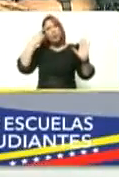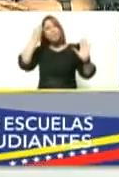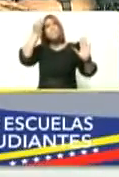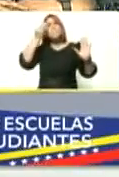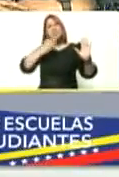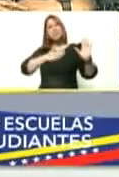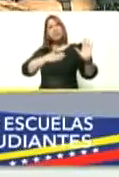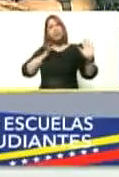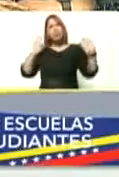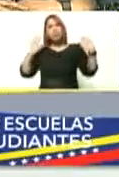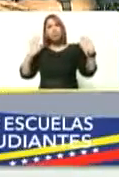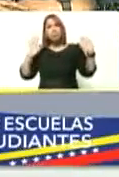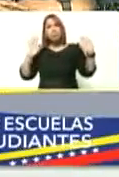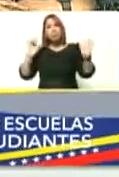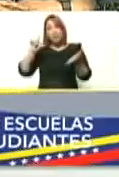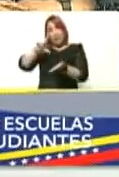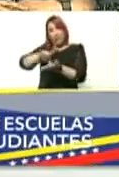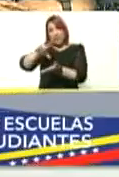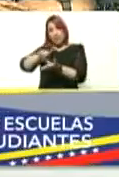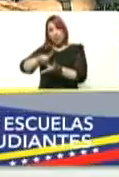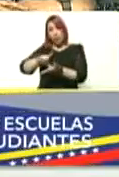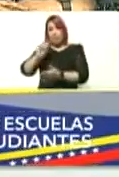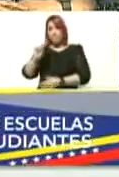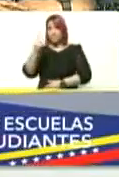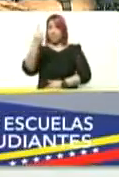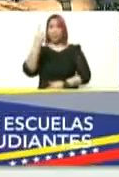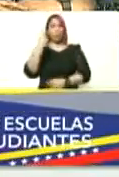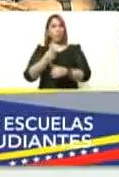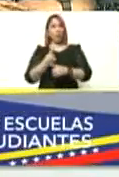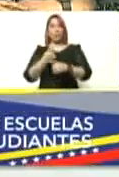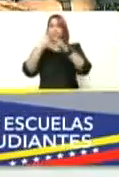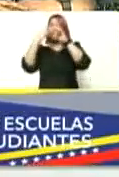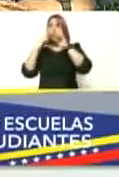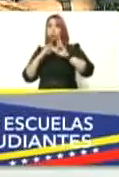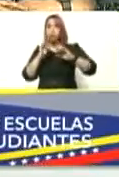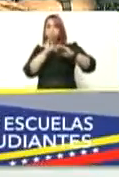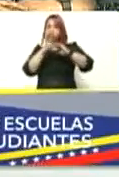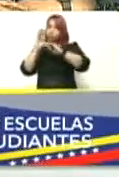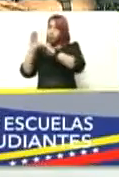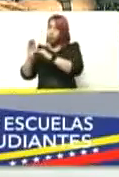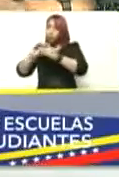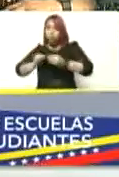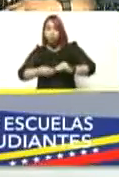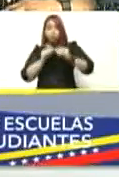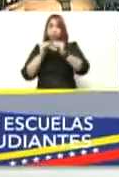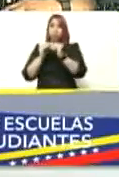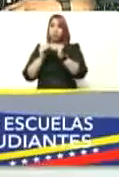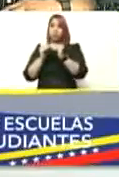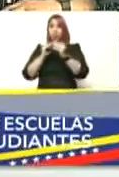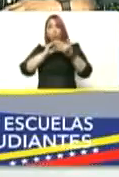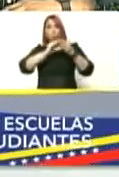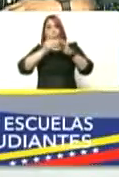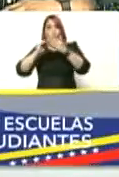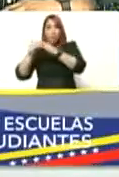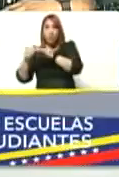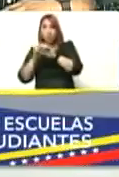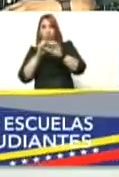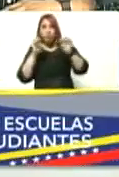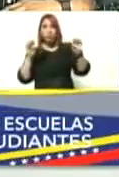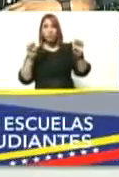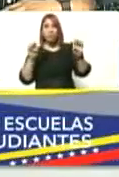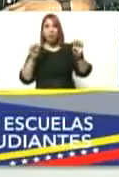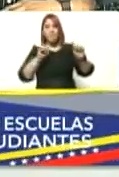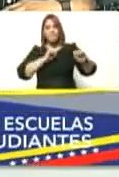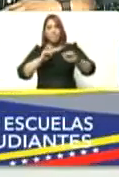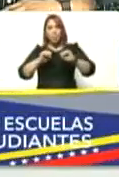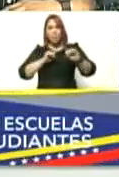que el liceo en primer lugar lo tiene que mantener conservar la comunidad educativa el